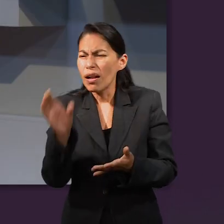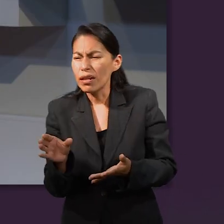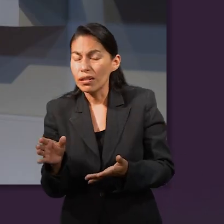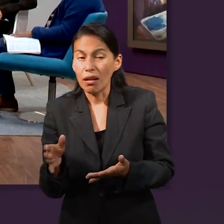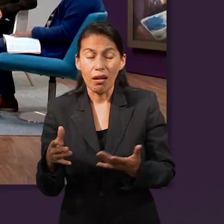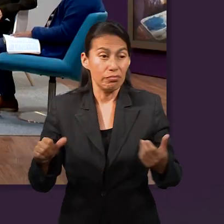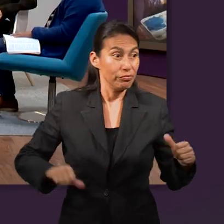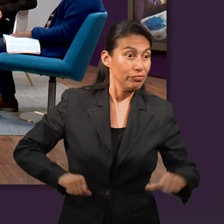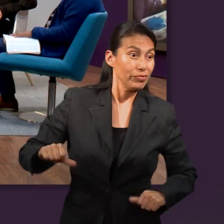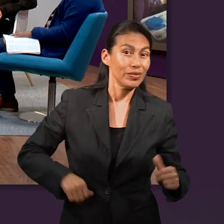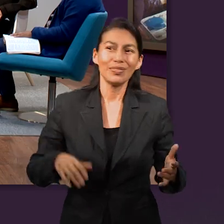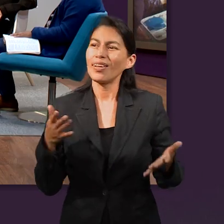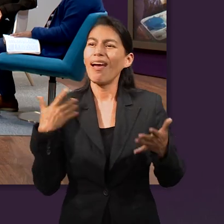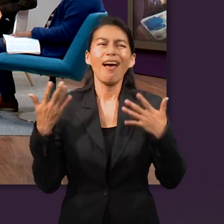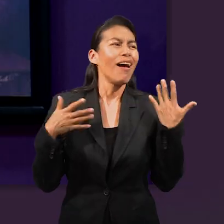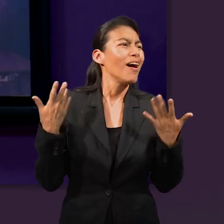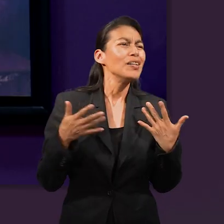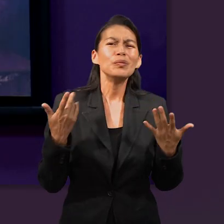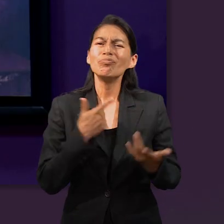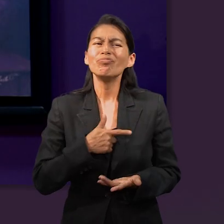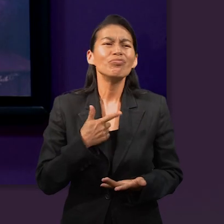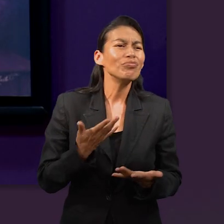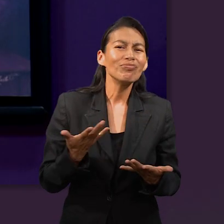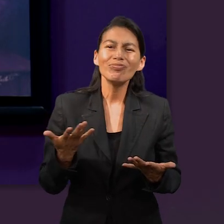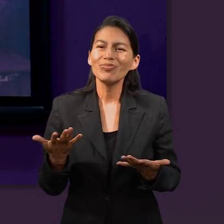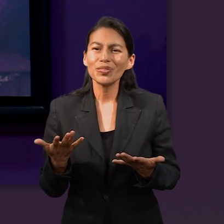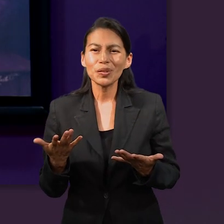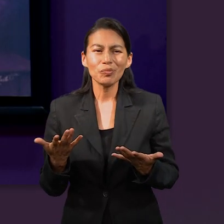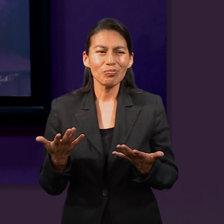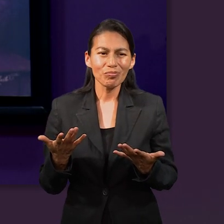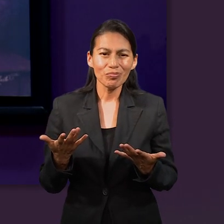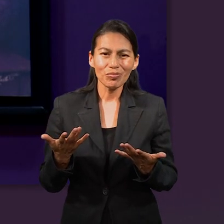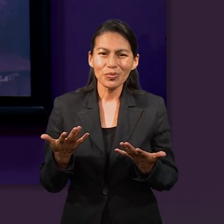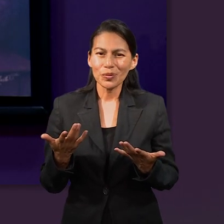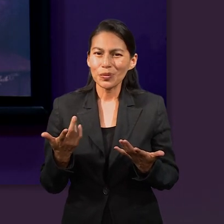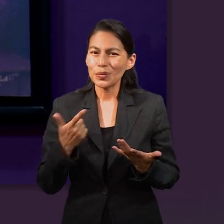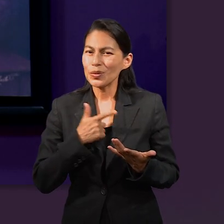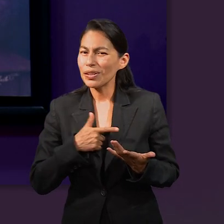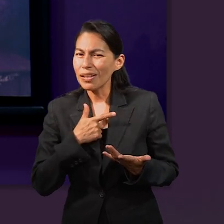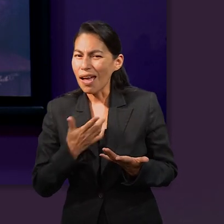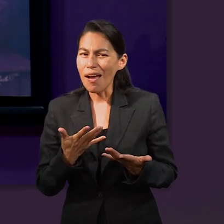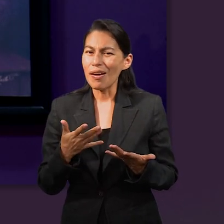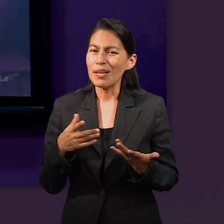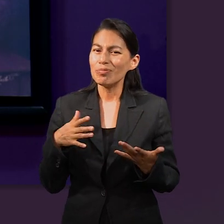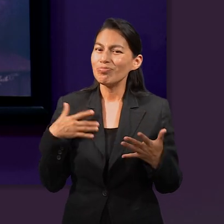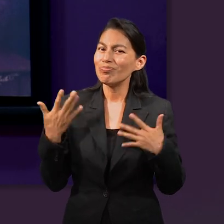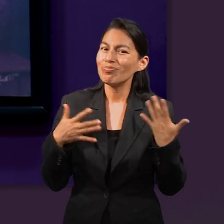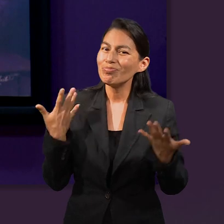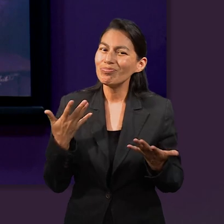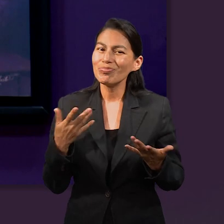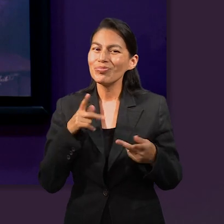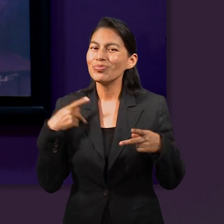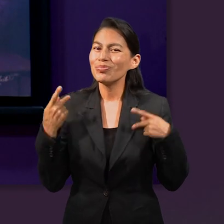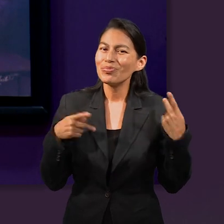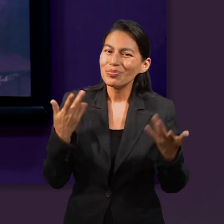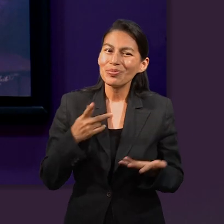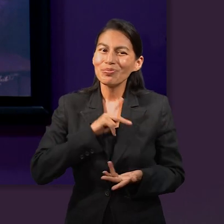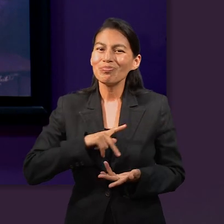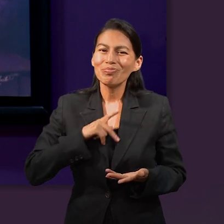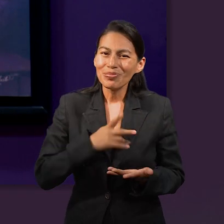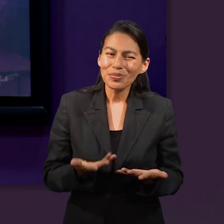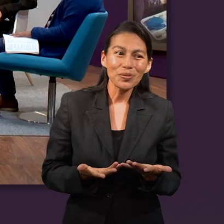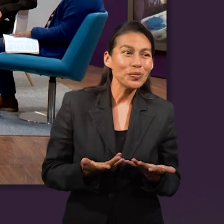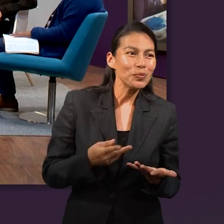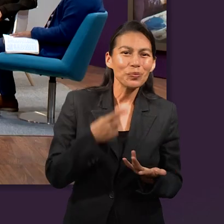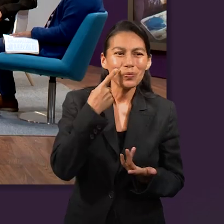Esaú era más activo, más aventurero, más este, dado a la obtención de los placeres.